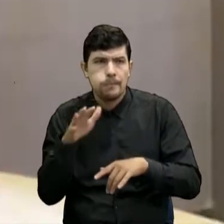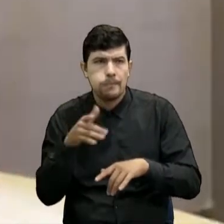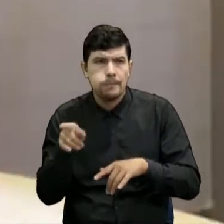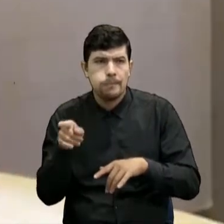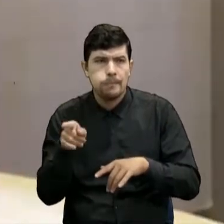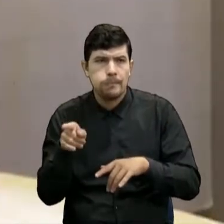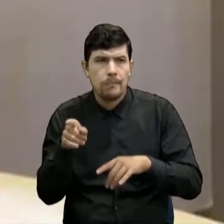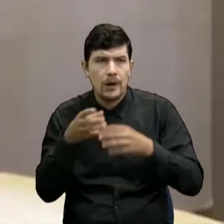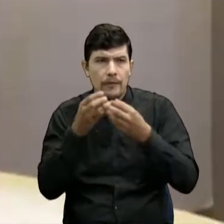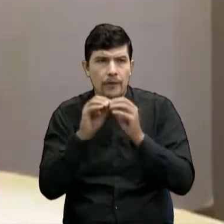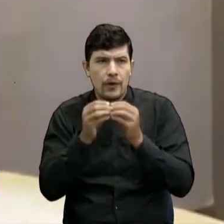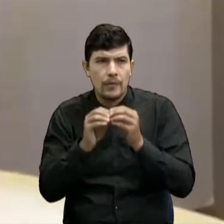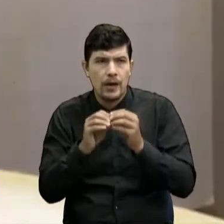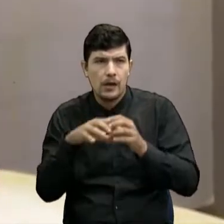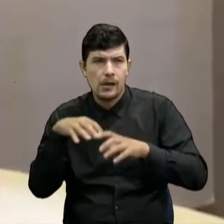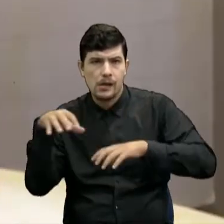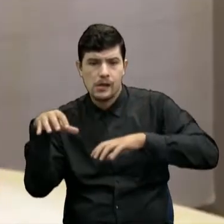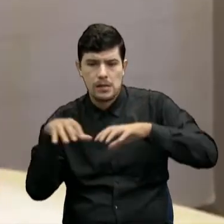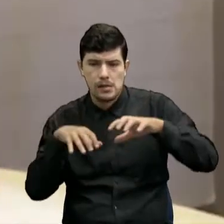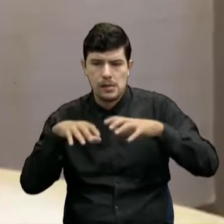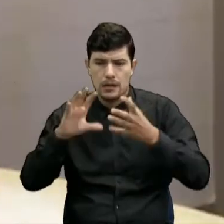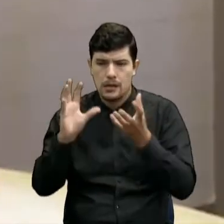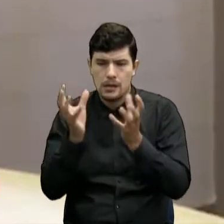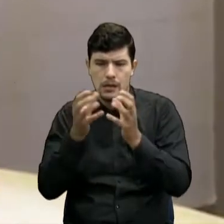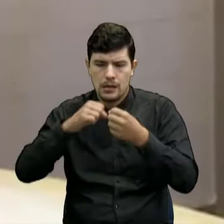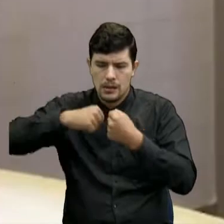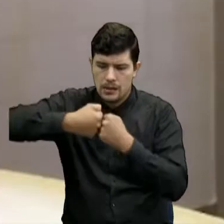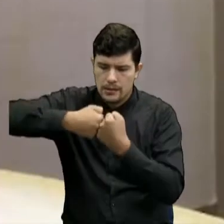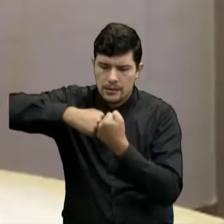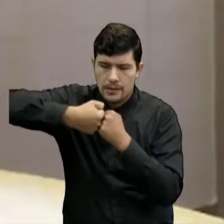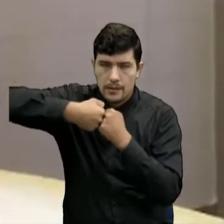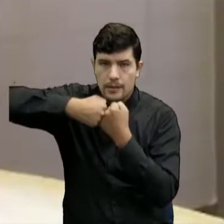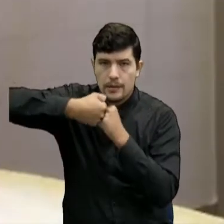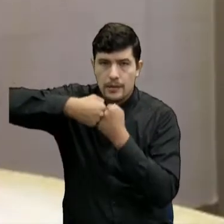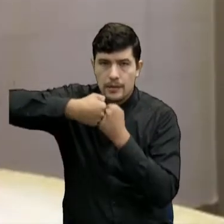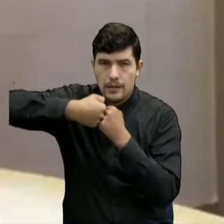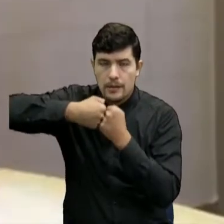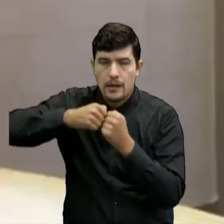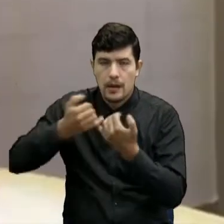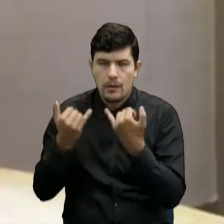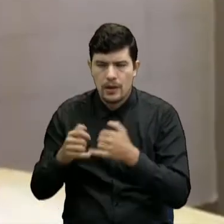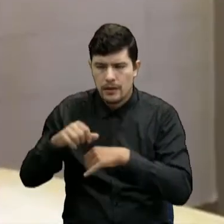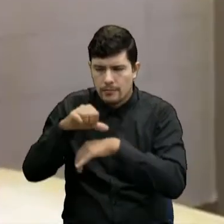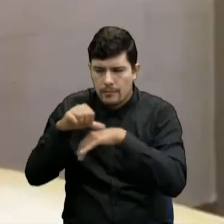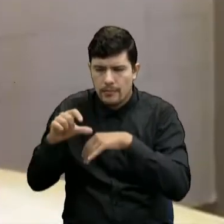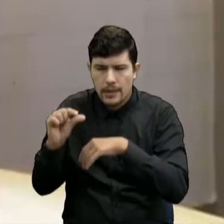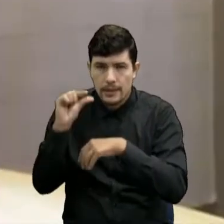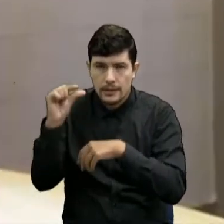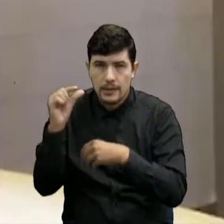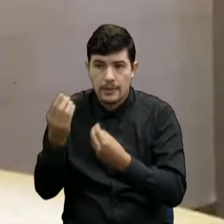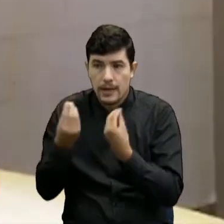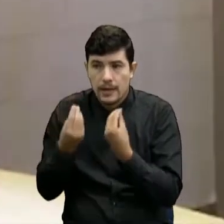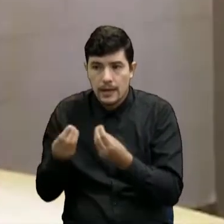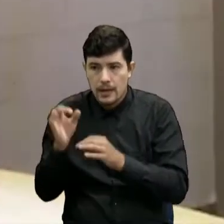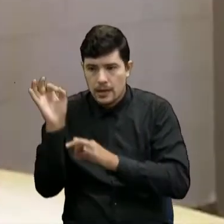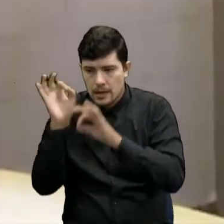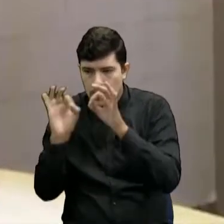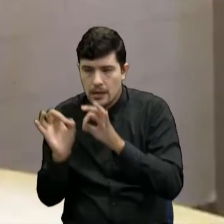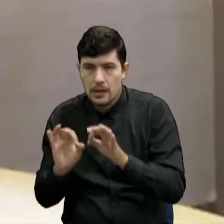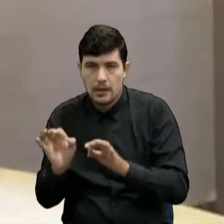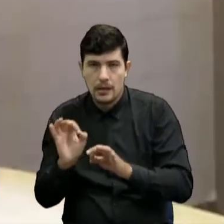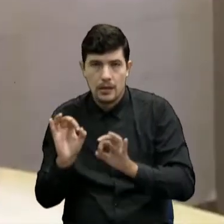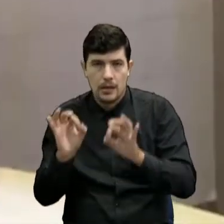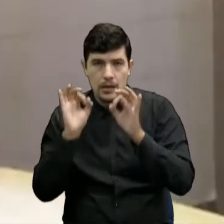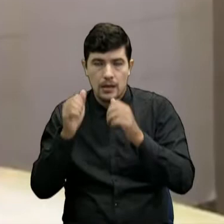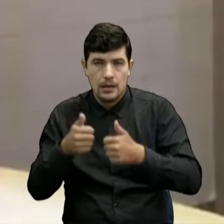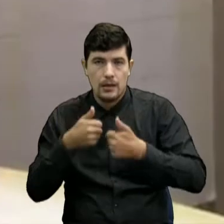una parte rotos, así que es mejor hacer una pequeña intervención para hacer una recuperación